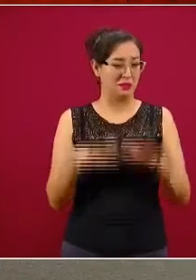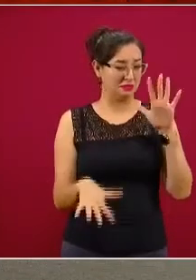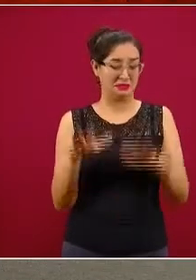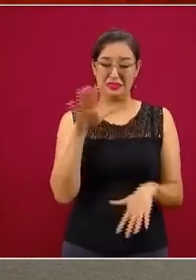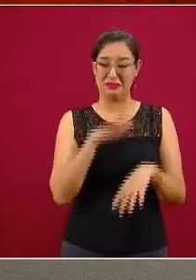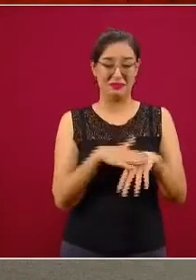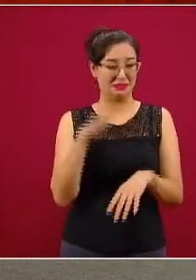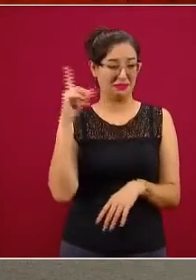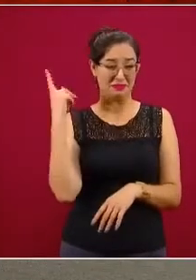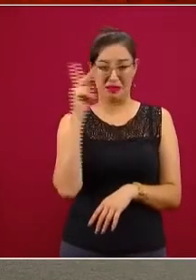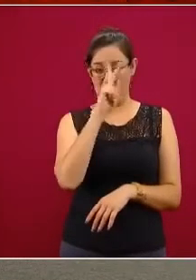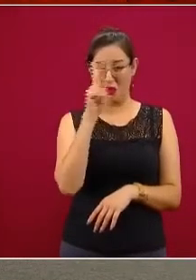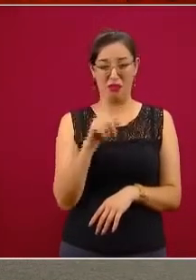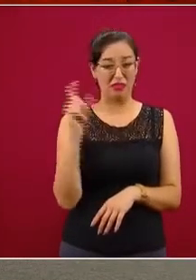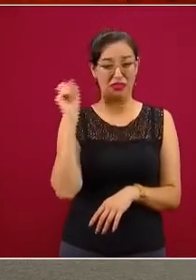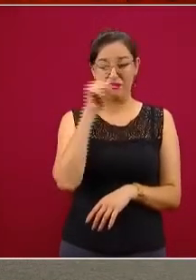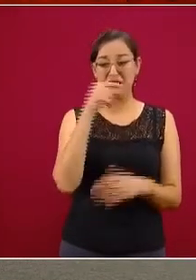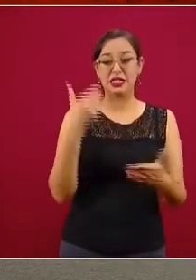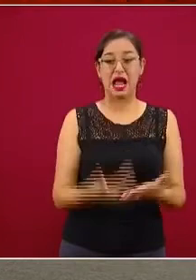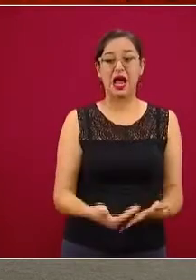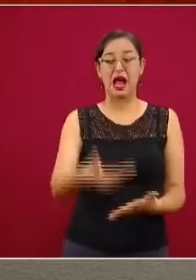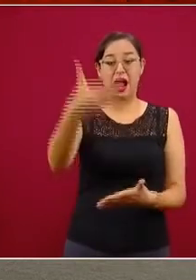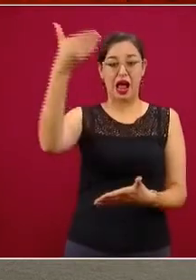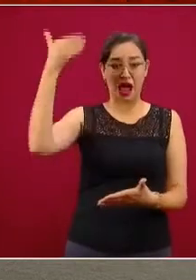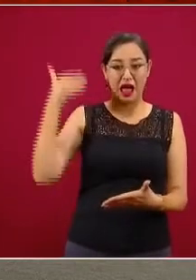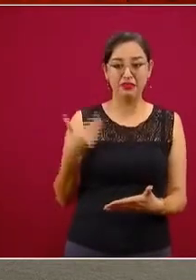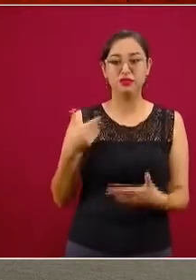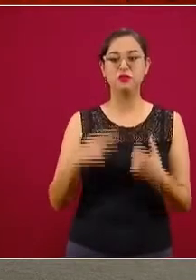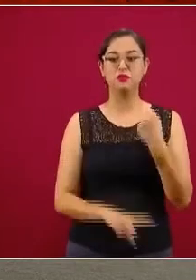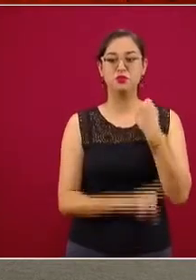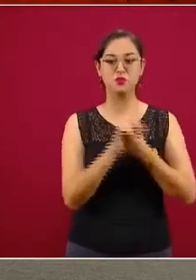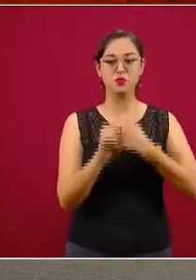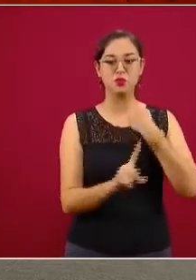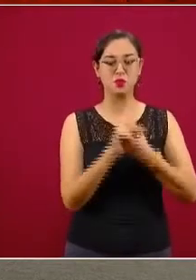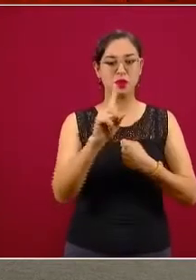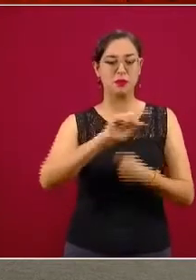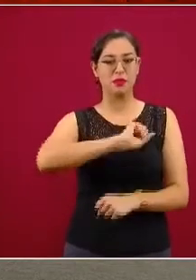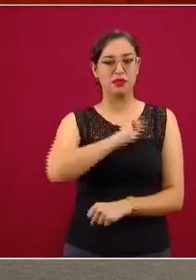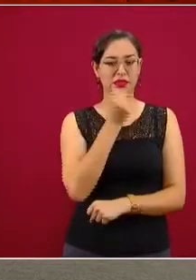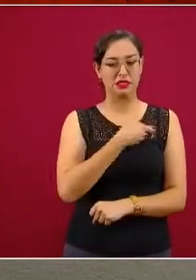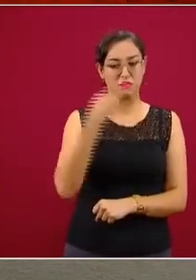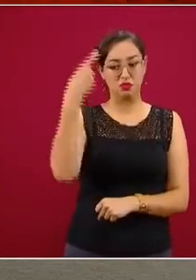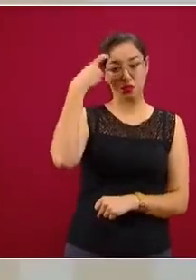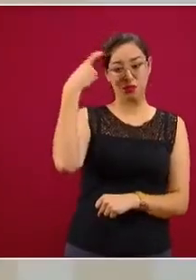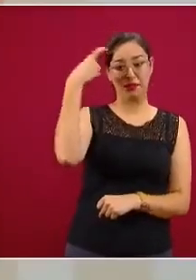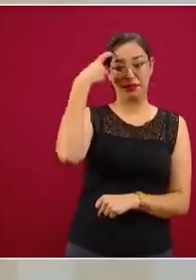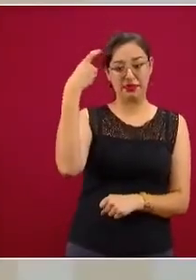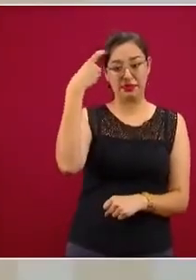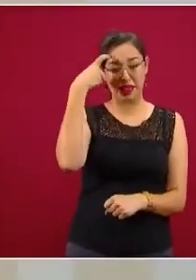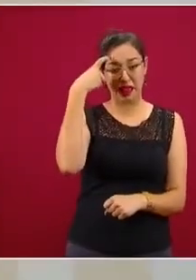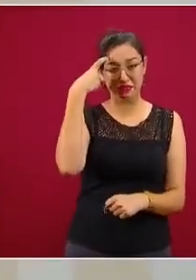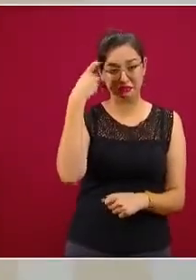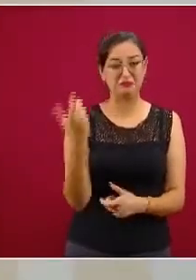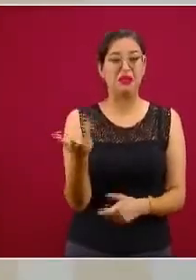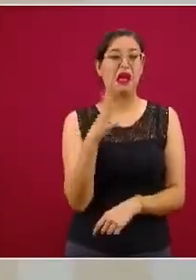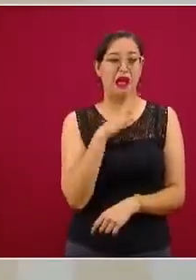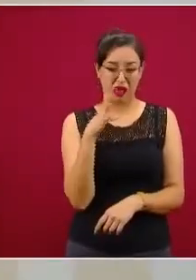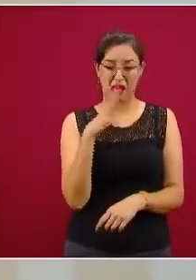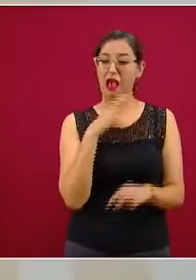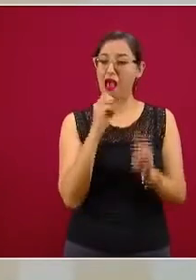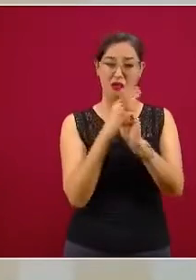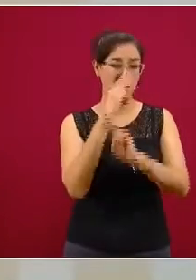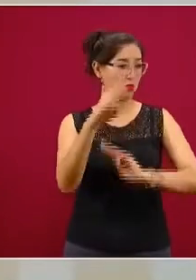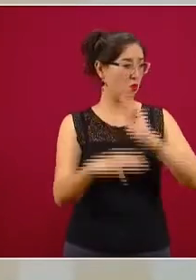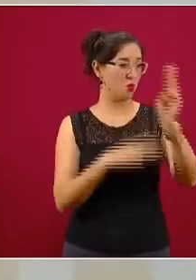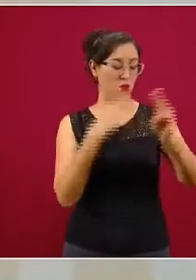aquellos que tenían el antecedente de algún problema de salud mental y eso está pasando en todo el